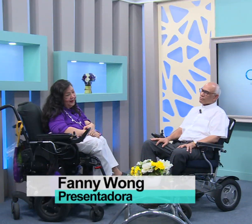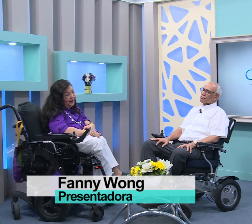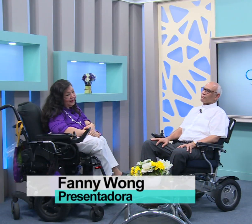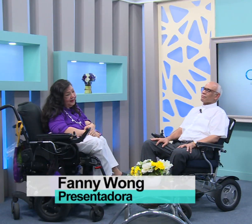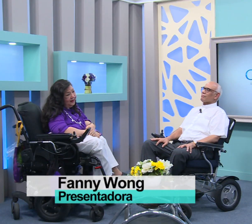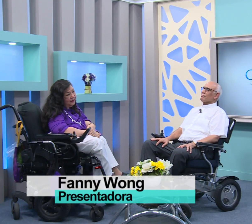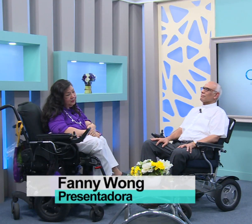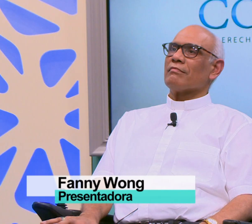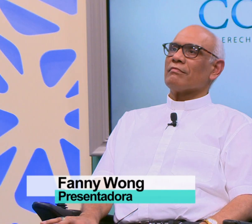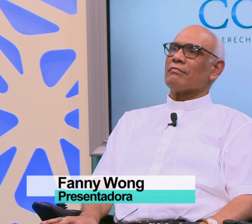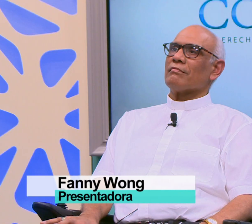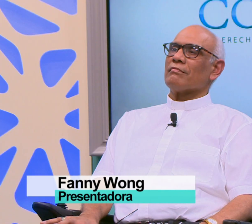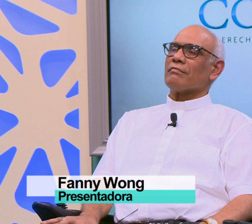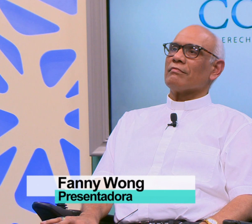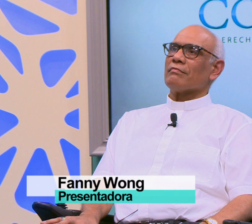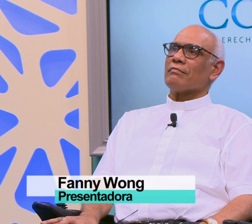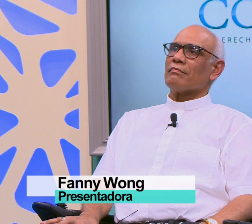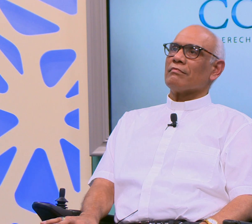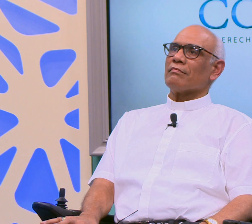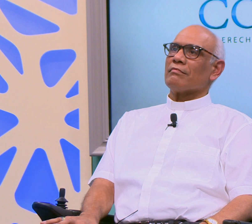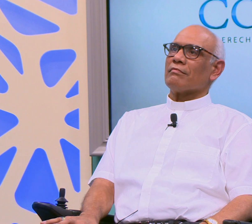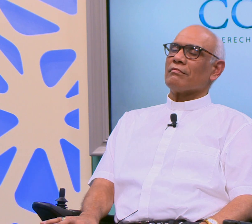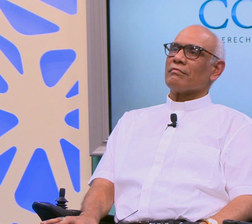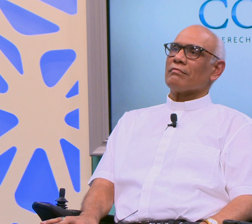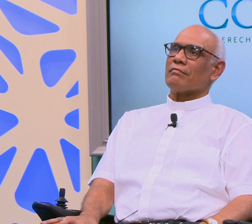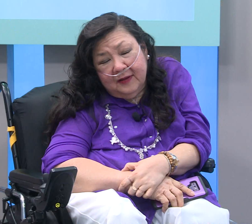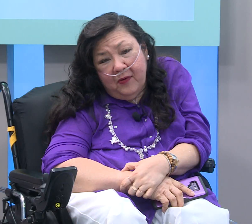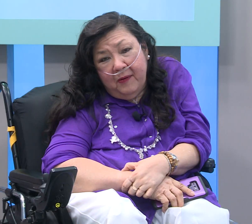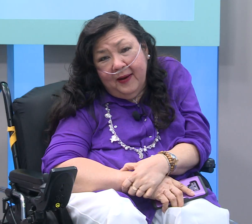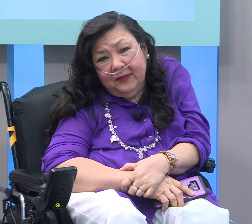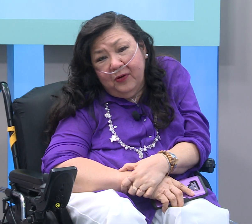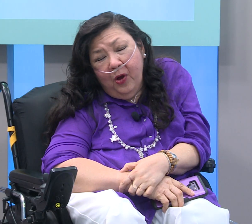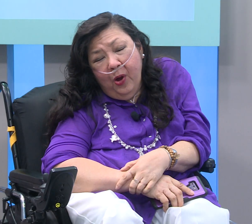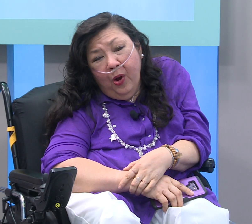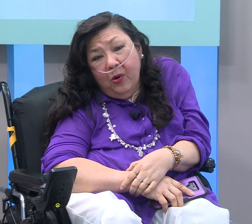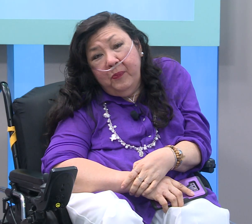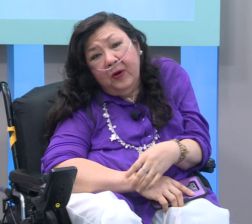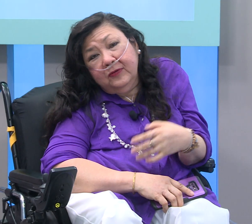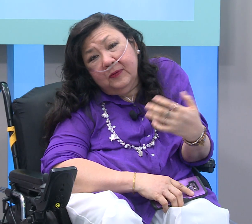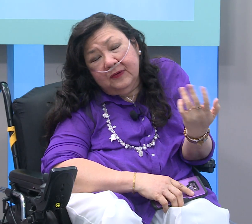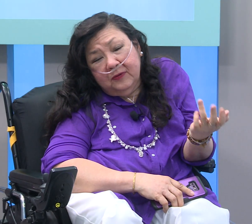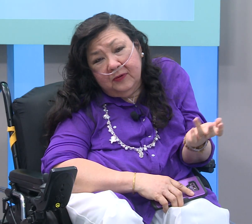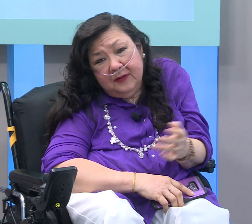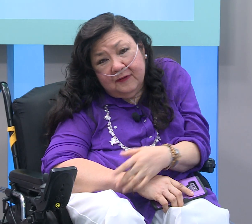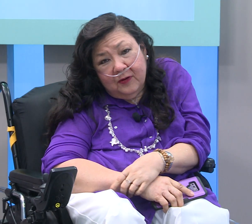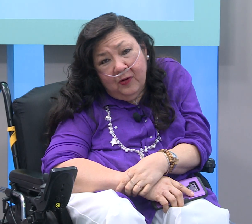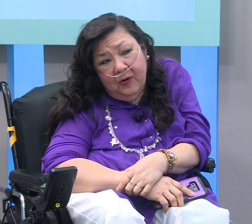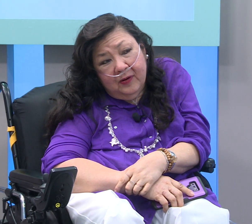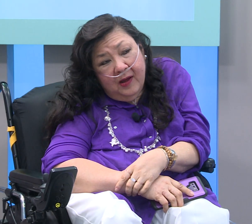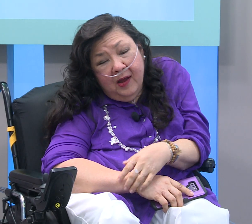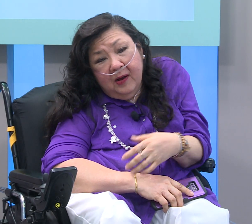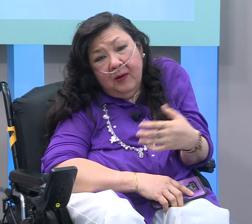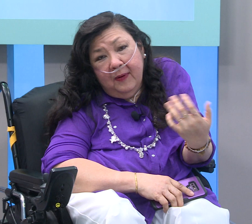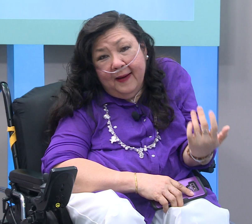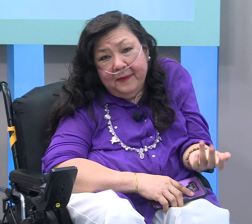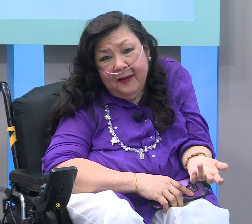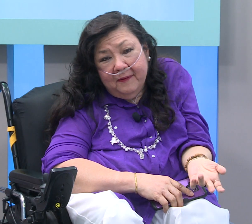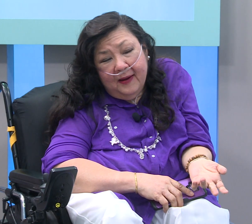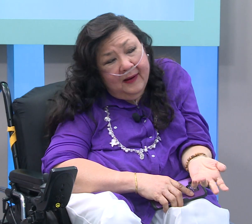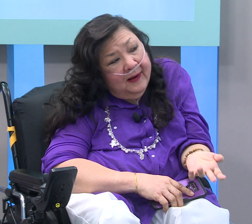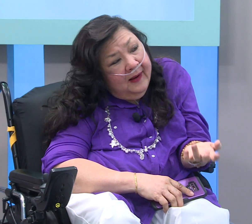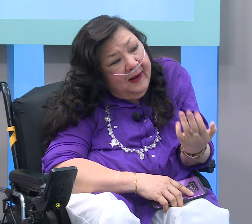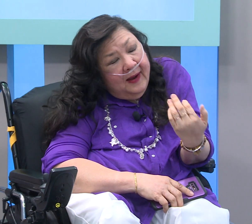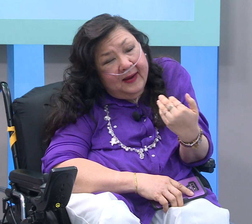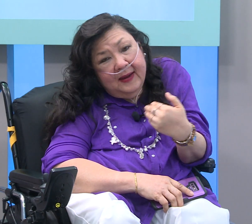que es Monseñor Rómulo Aguilar con quien hemos estado hablando un poco sobre su condición como la